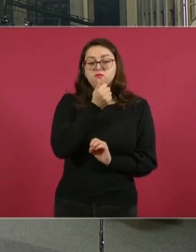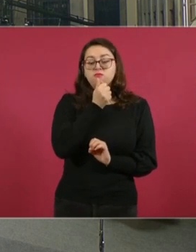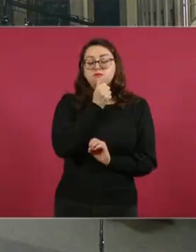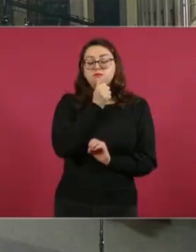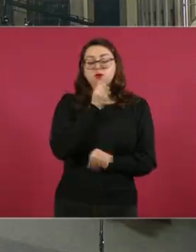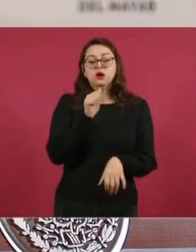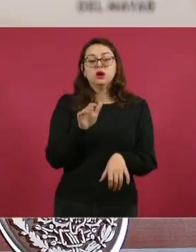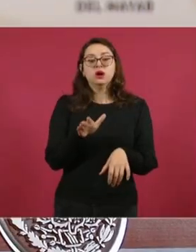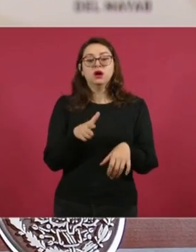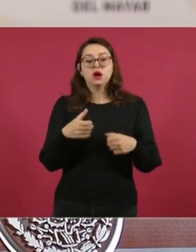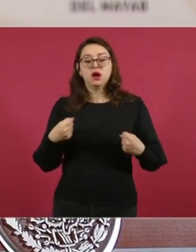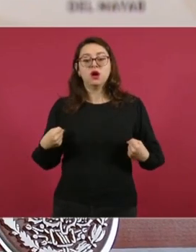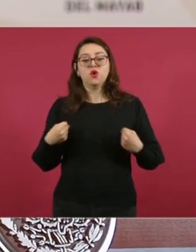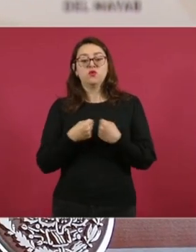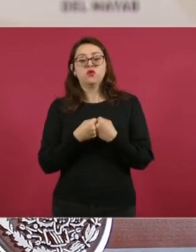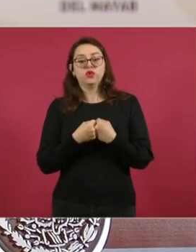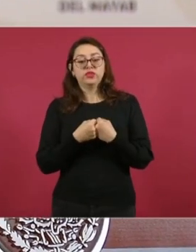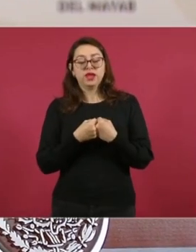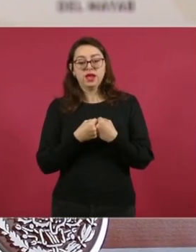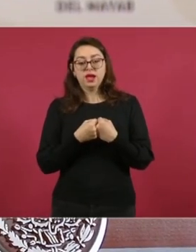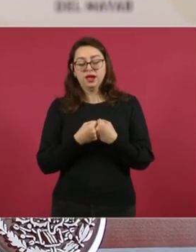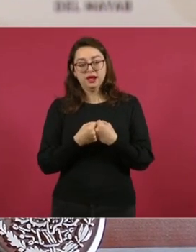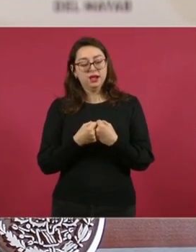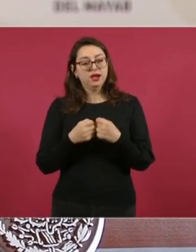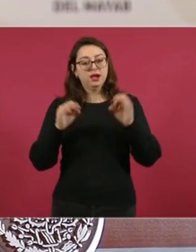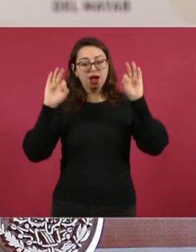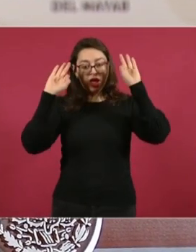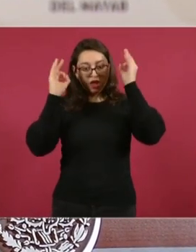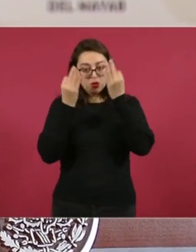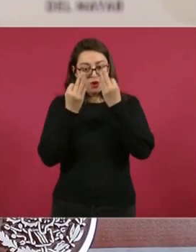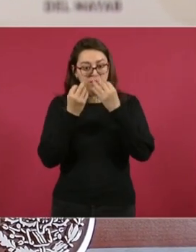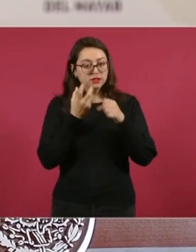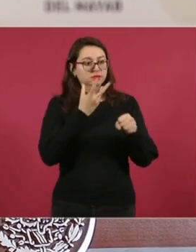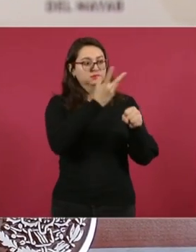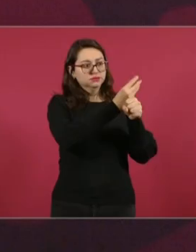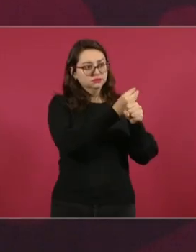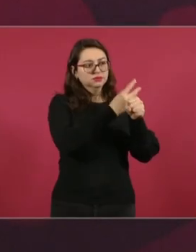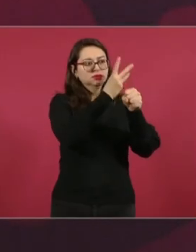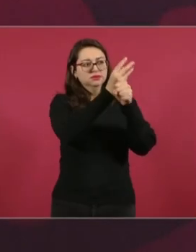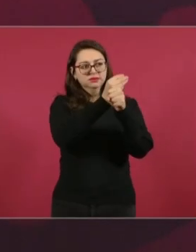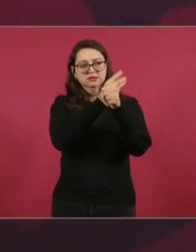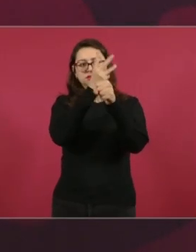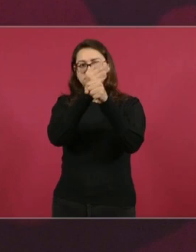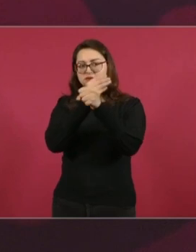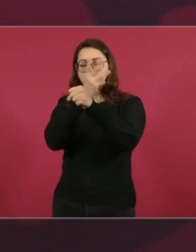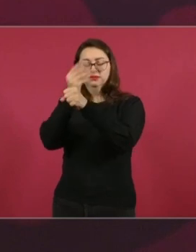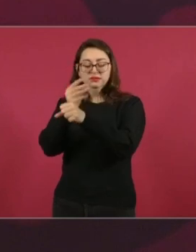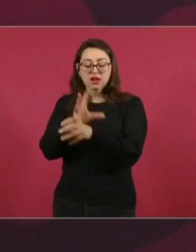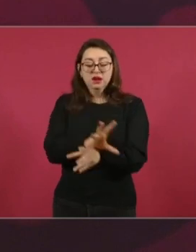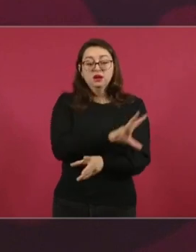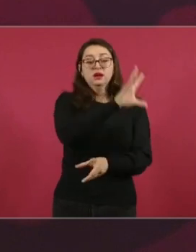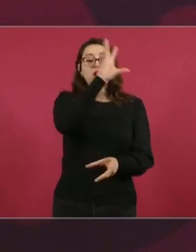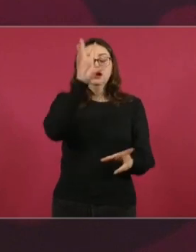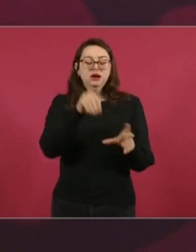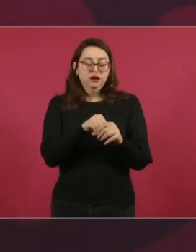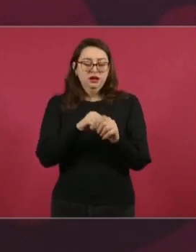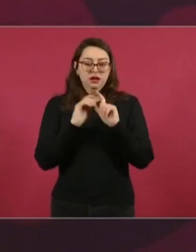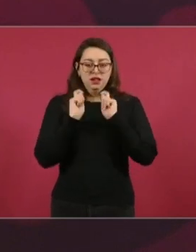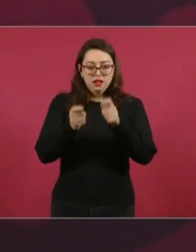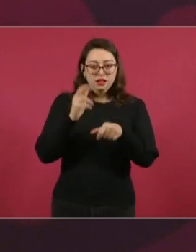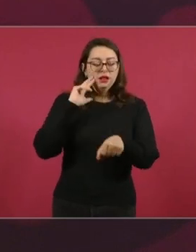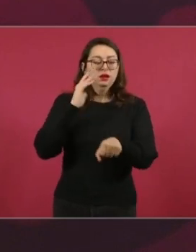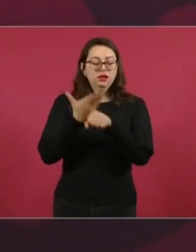fronterizas las está rehabilitando. La secretaría de la